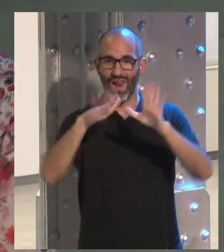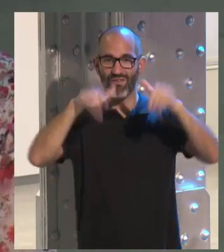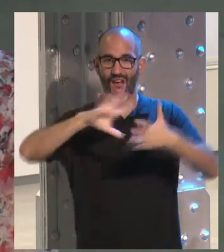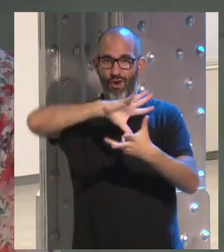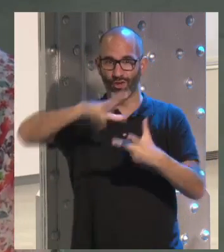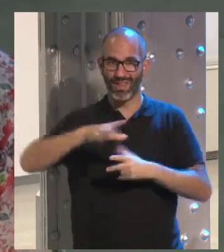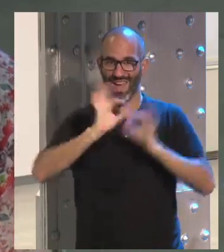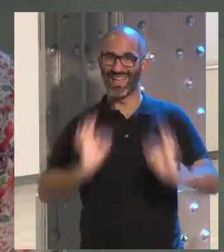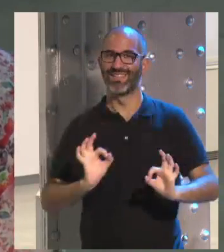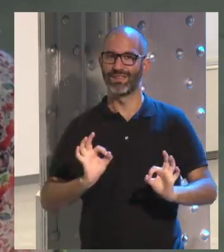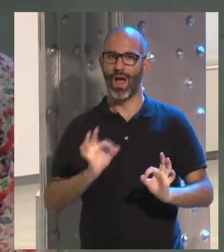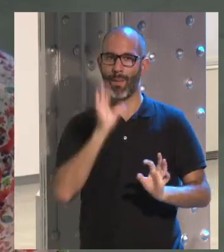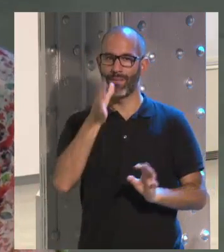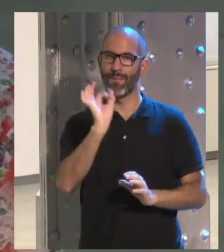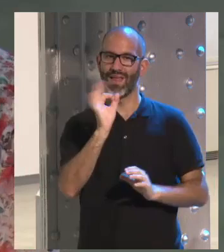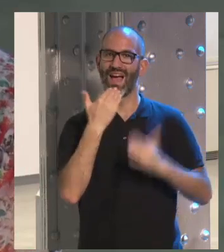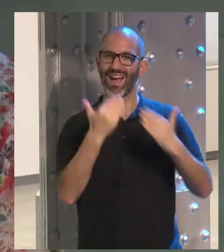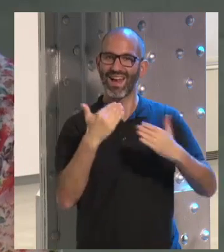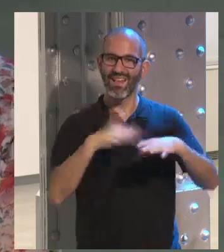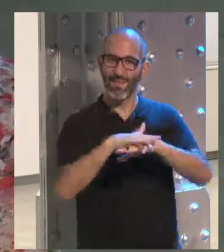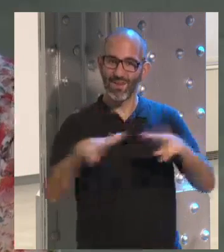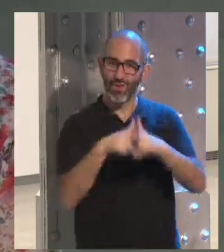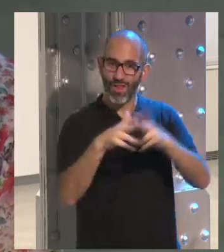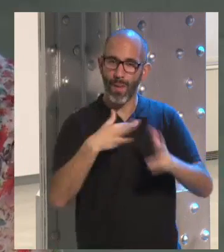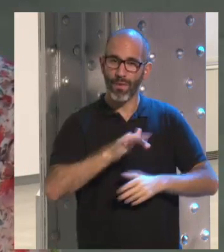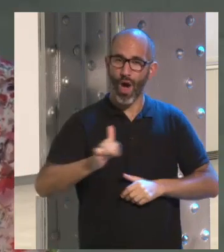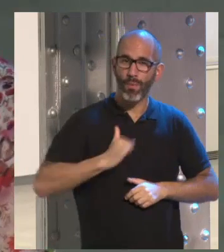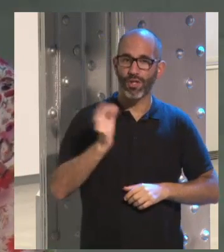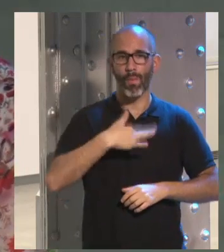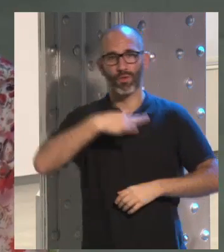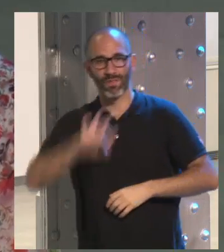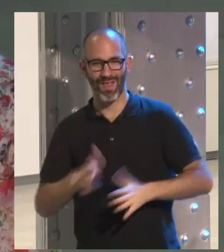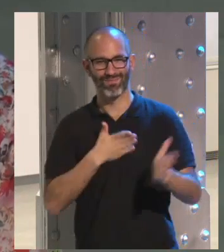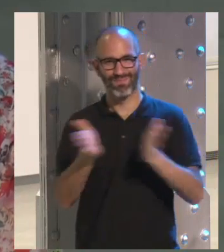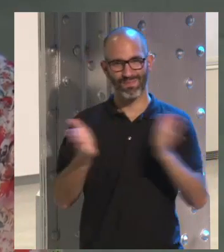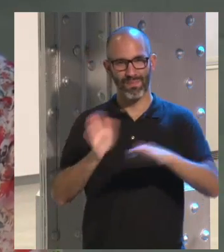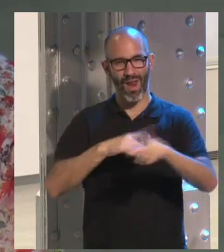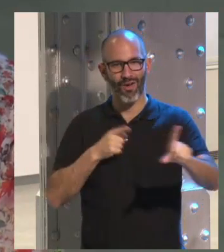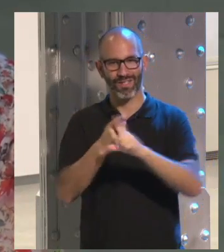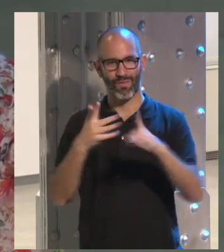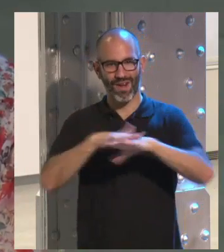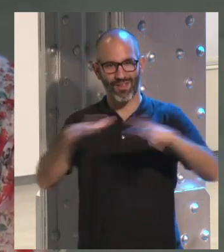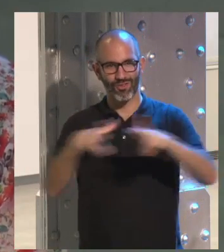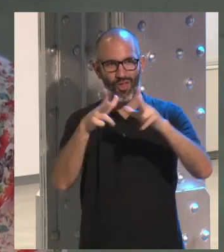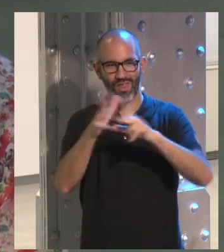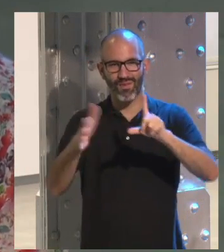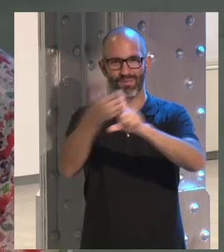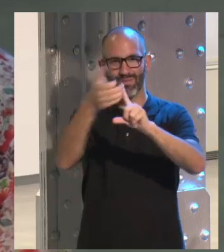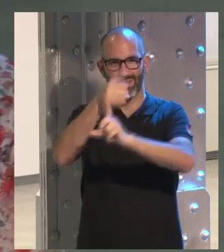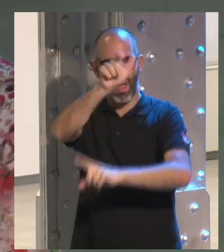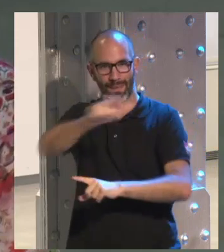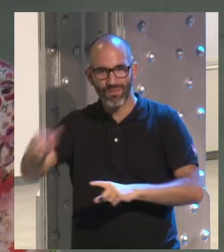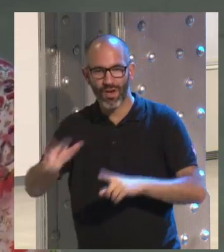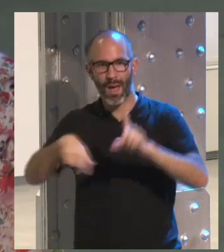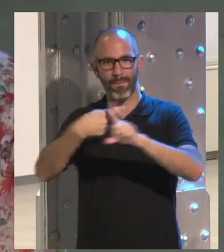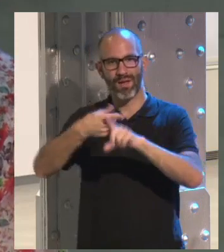verdaderamente mostraban las oportunidades y las posibilidades que hay en la red desde diferentes puntos de vista,